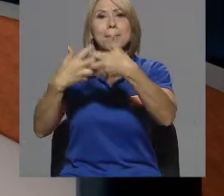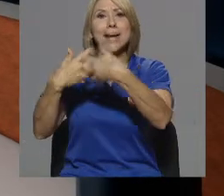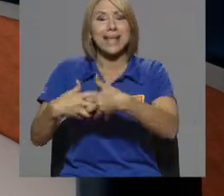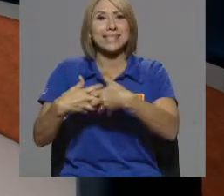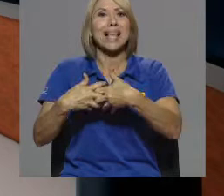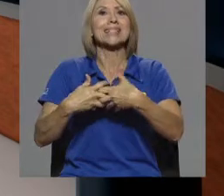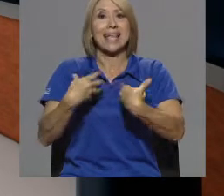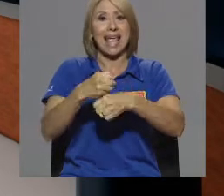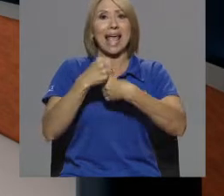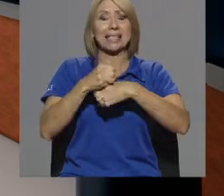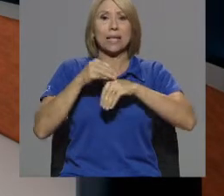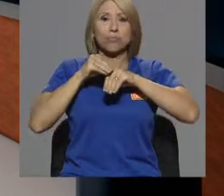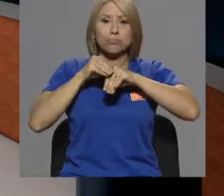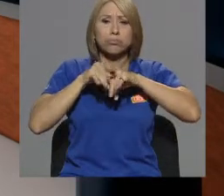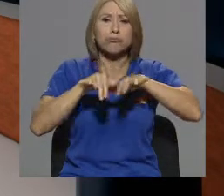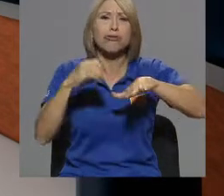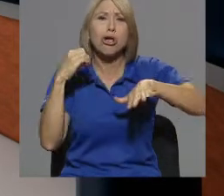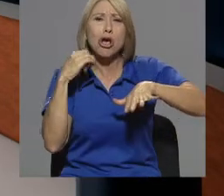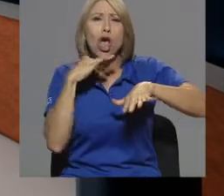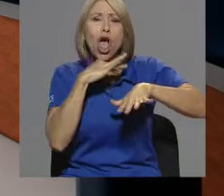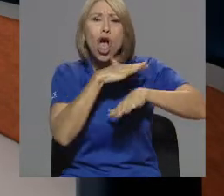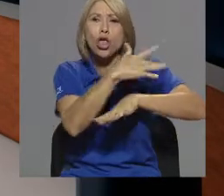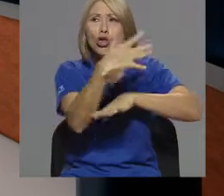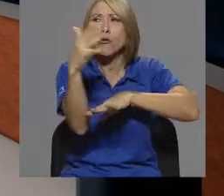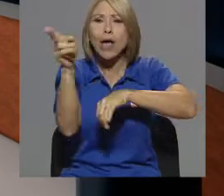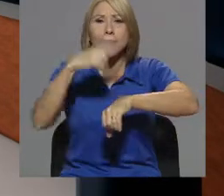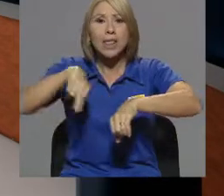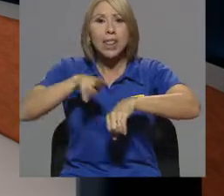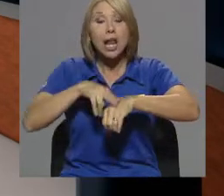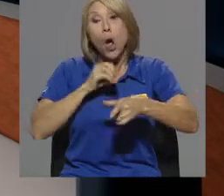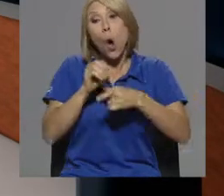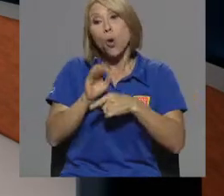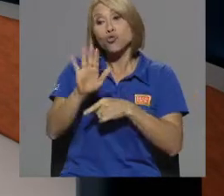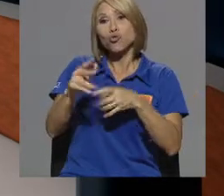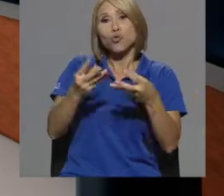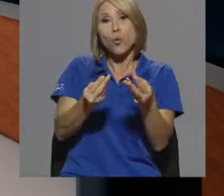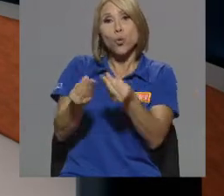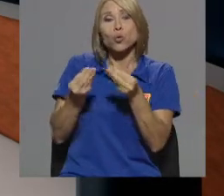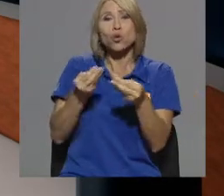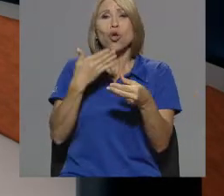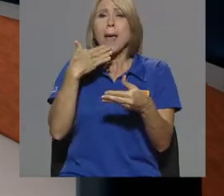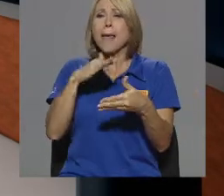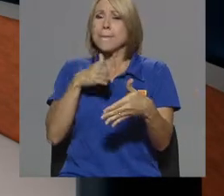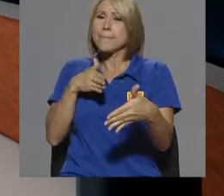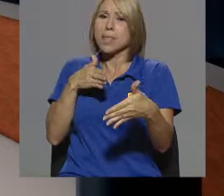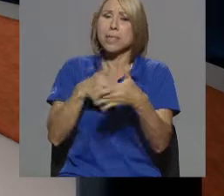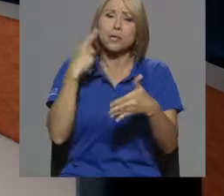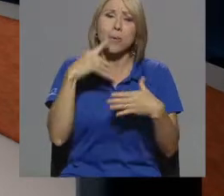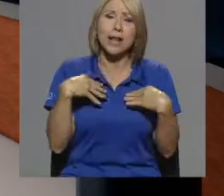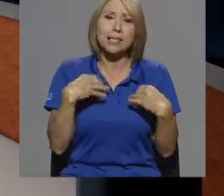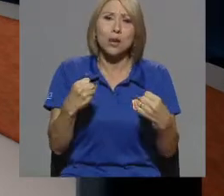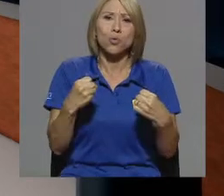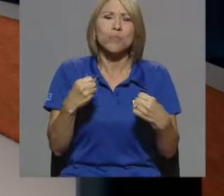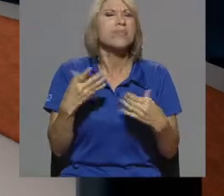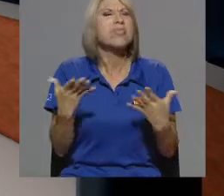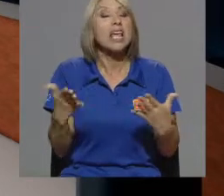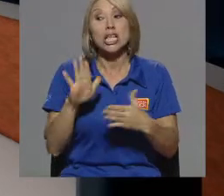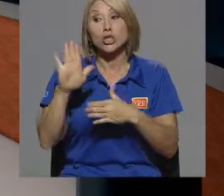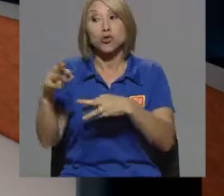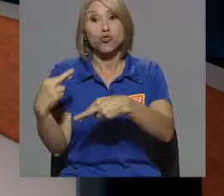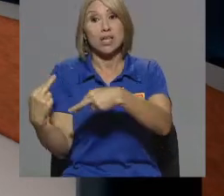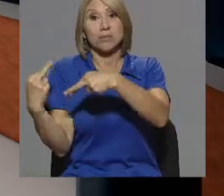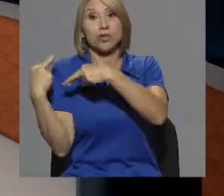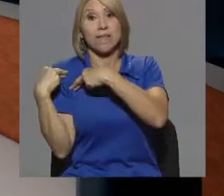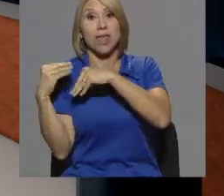generadoras de contaminación ambiental o cuyos productos son dañinos para la salud y consiste en trasladar su